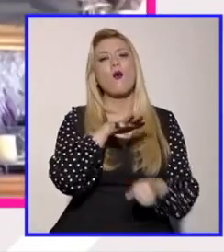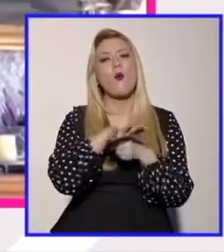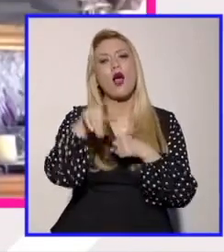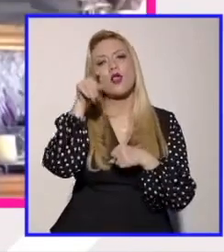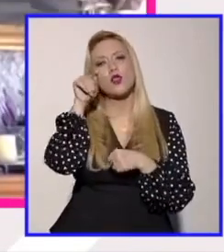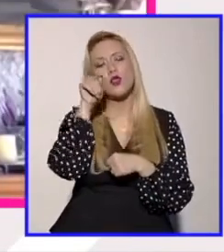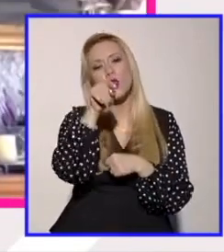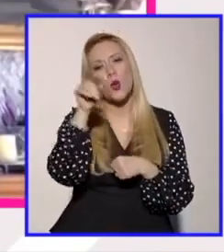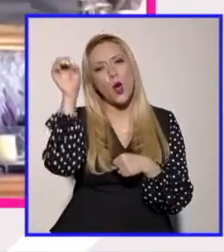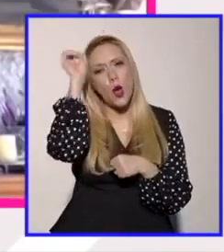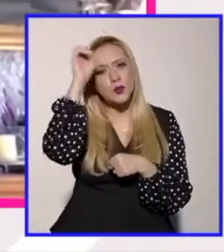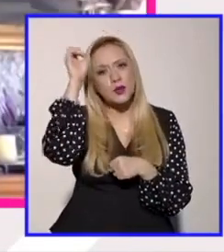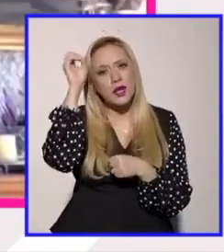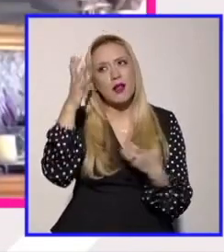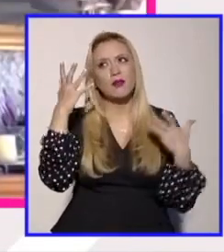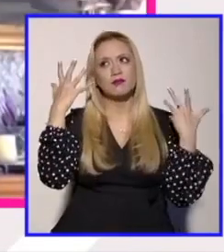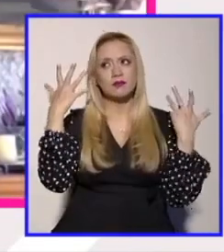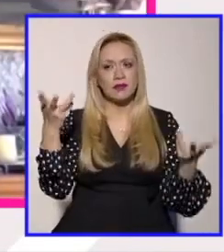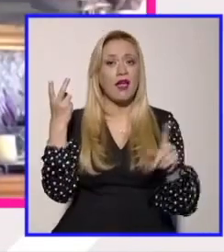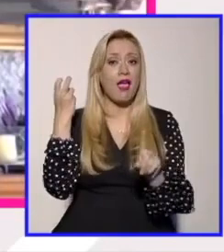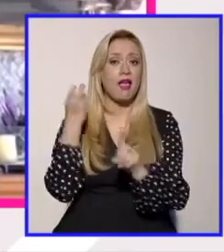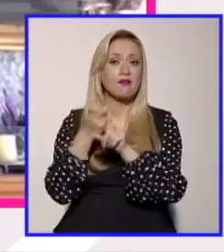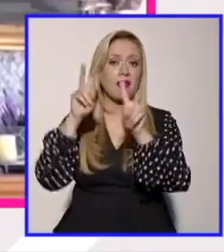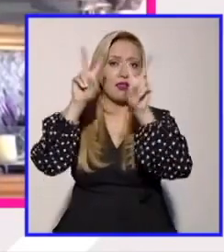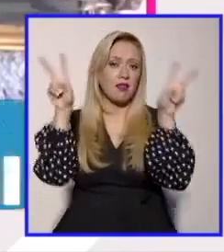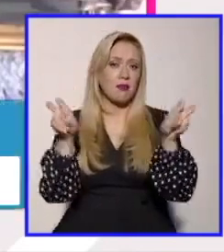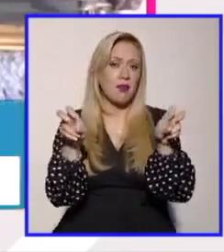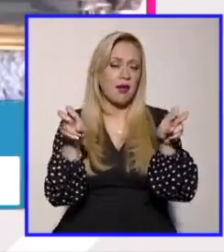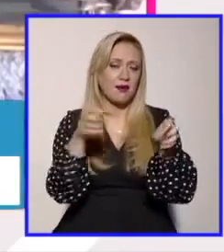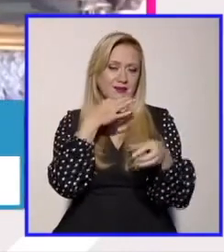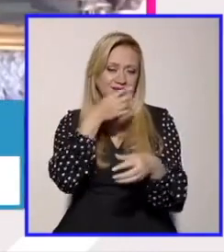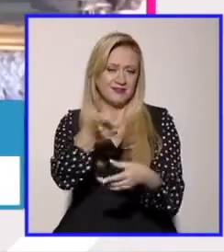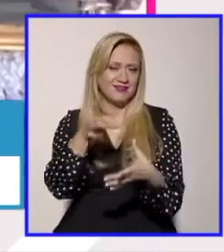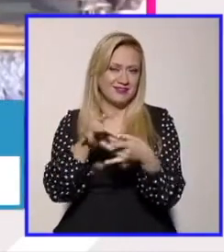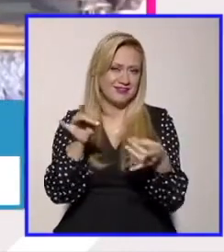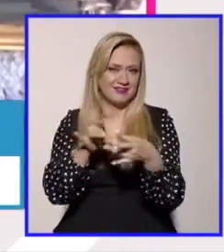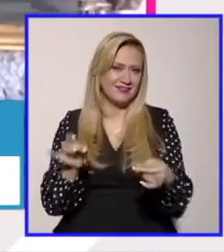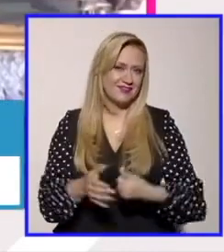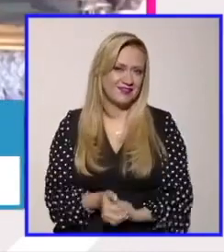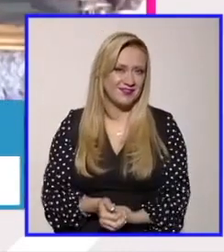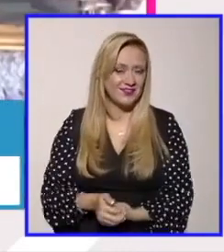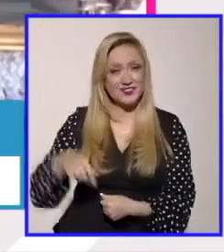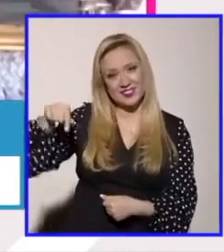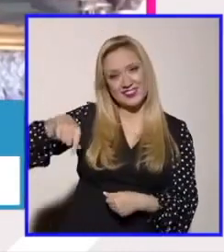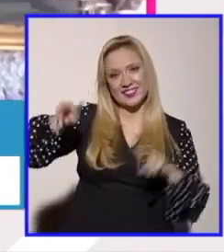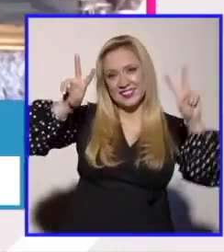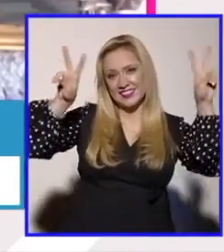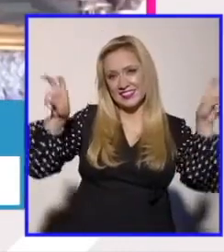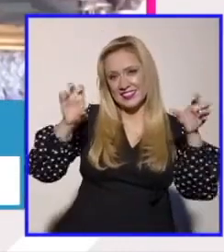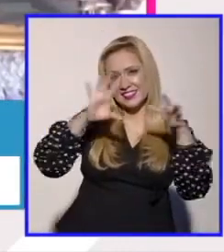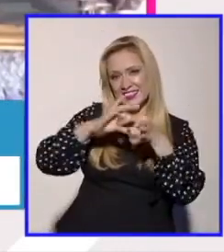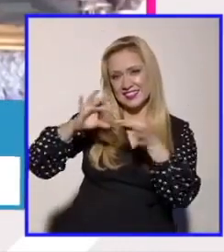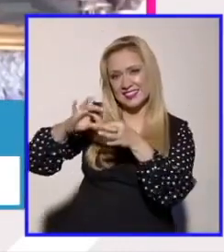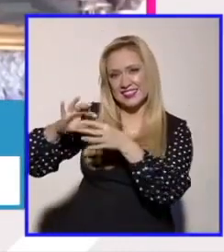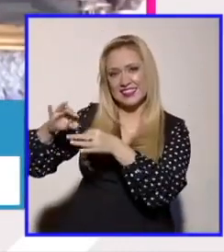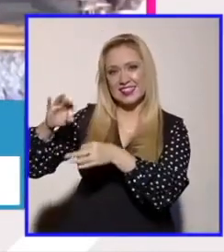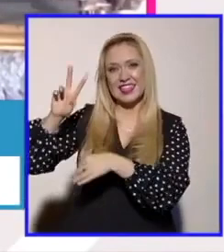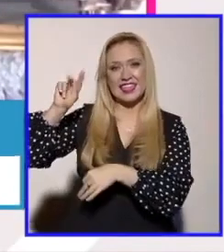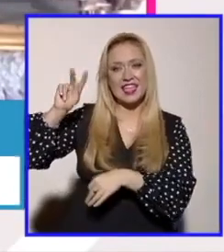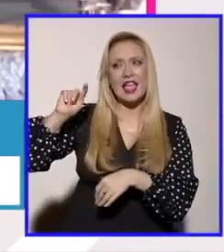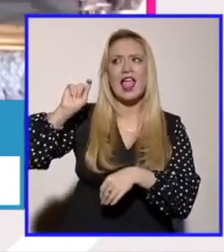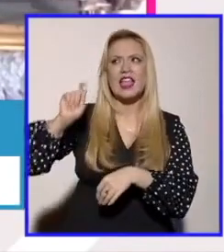perspectiva justo sobre sobre estos temas que hemos estado tocando estamos en espacio diverso estamos hablando sobre